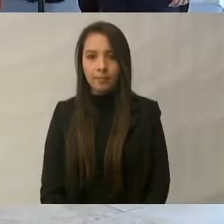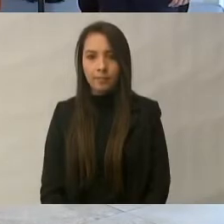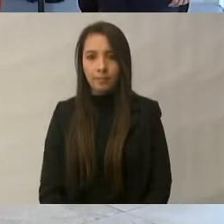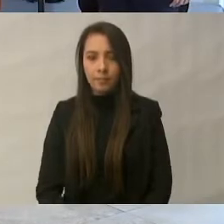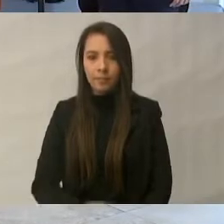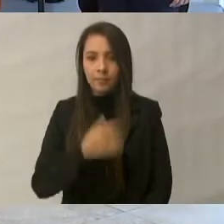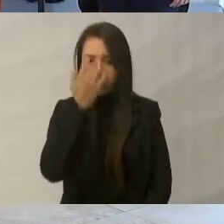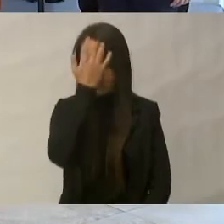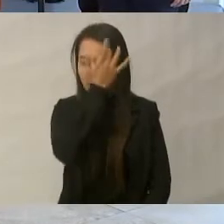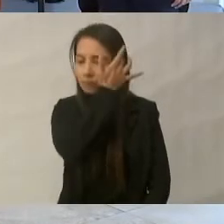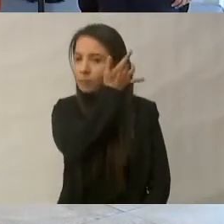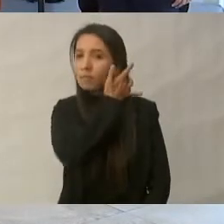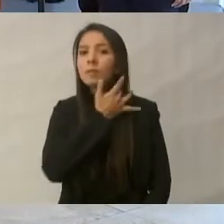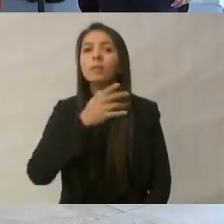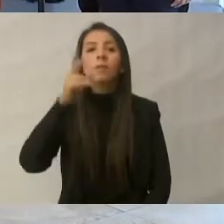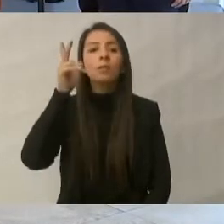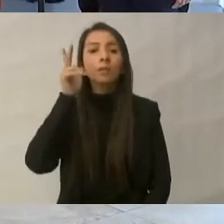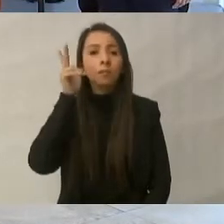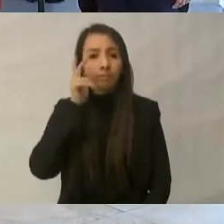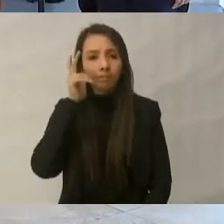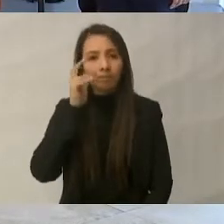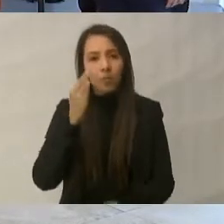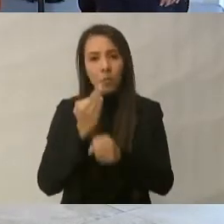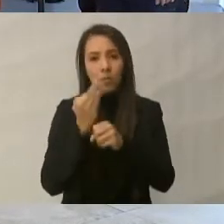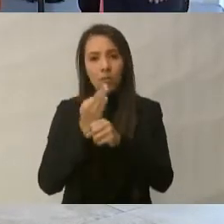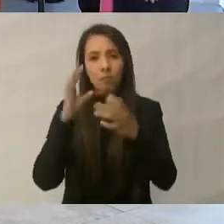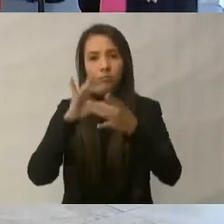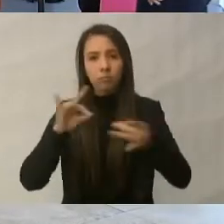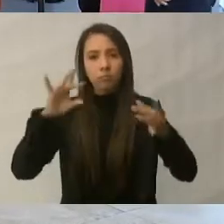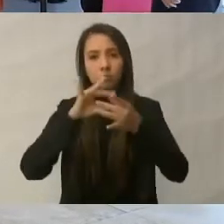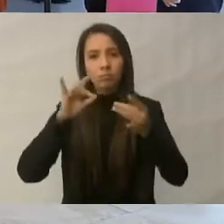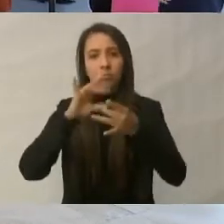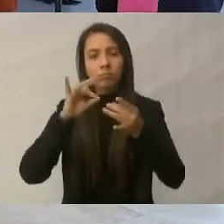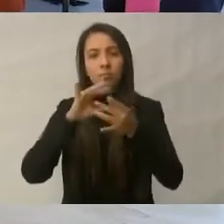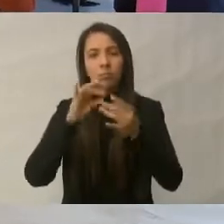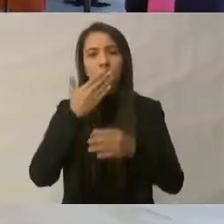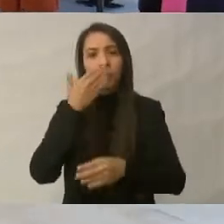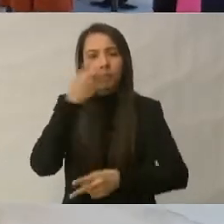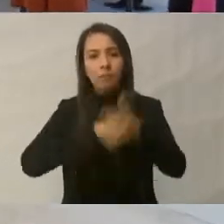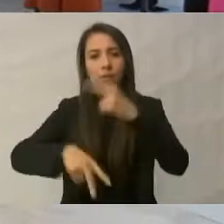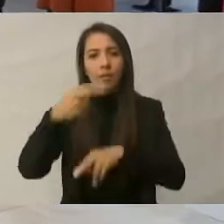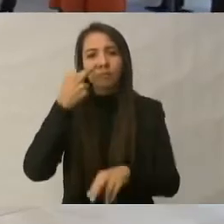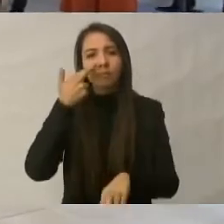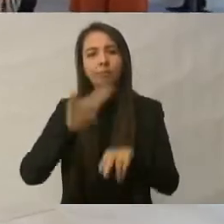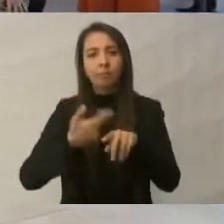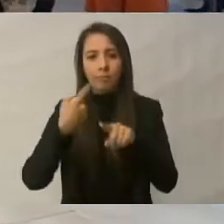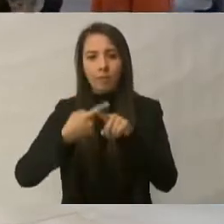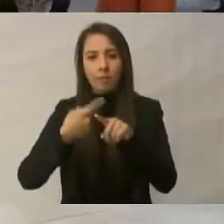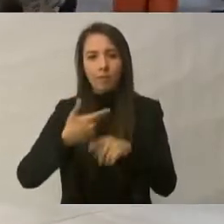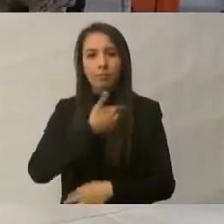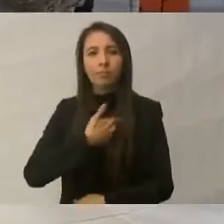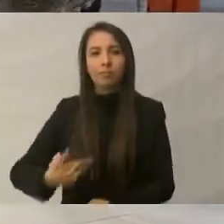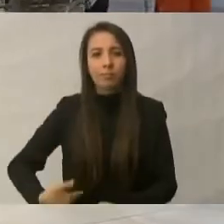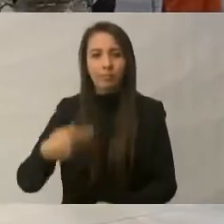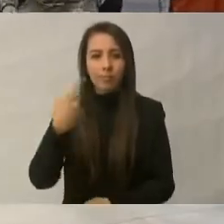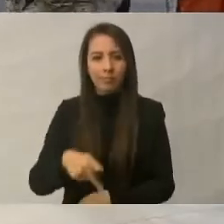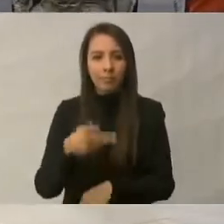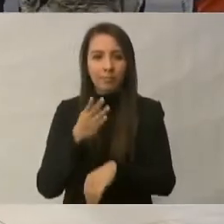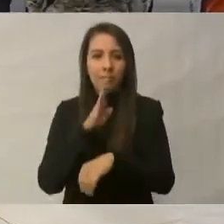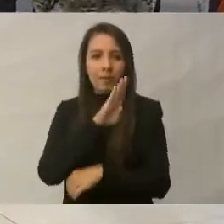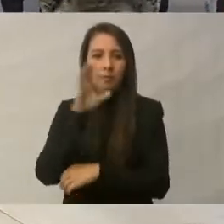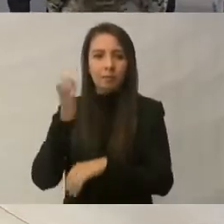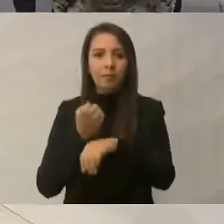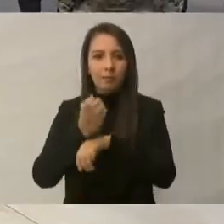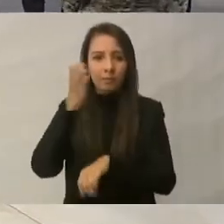Escuchemos el mensaje de bienvenida a cargo del gobernador constitucional del Estado de Baja California, ingeniero Jaime